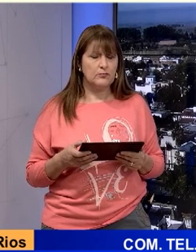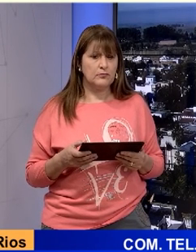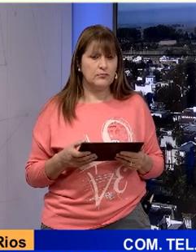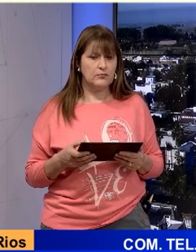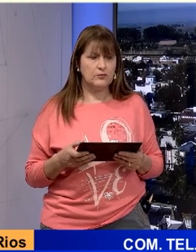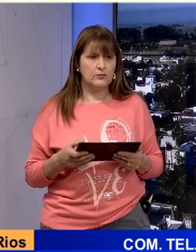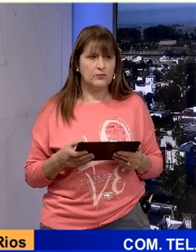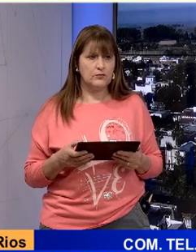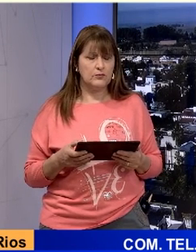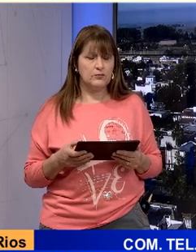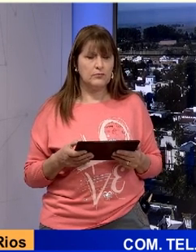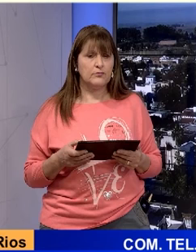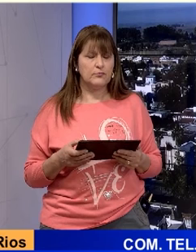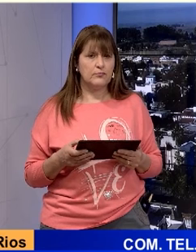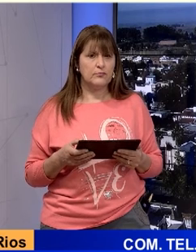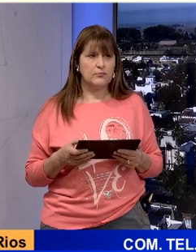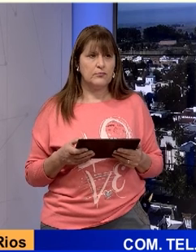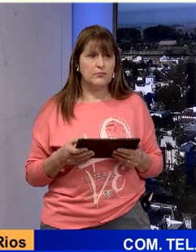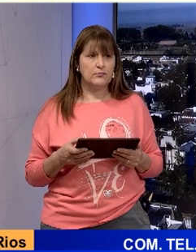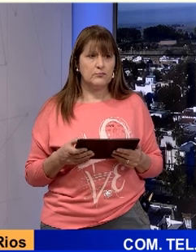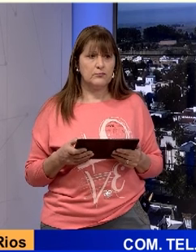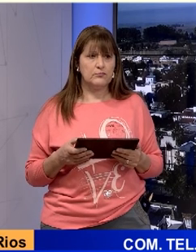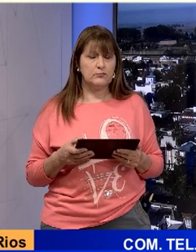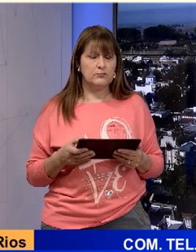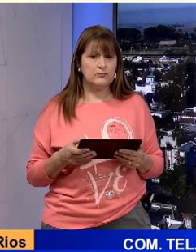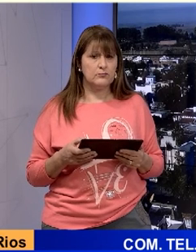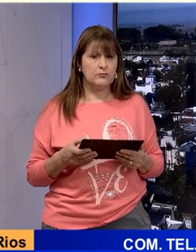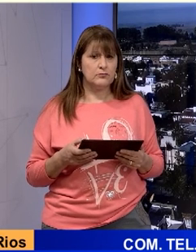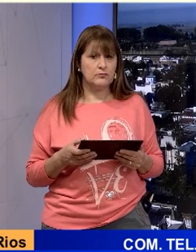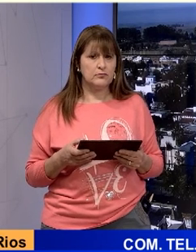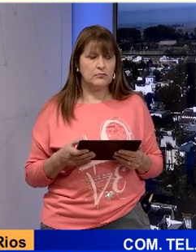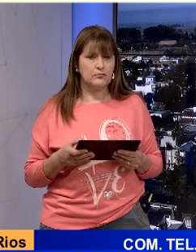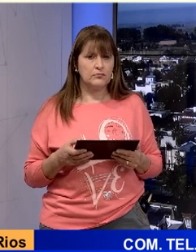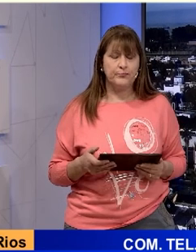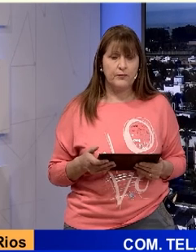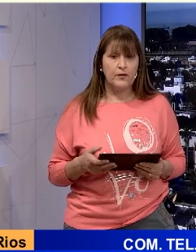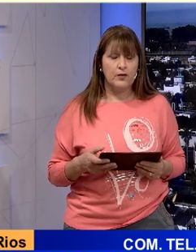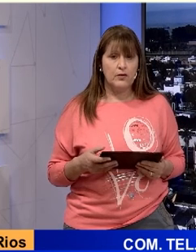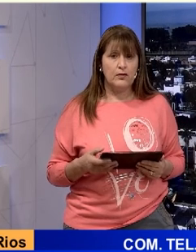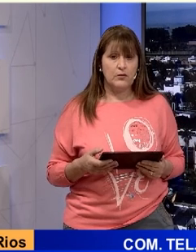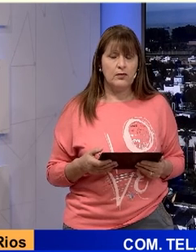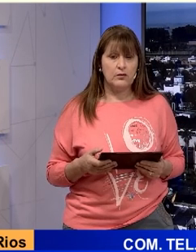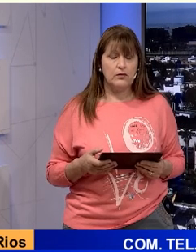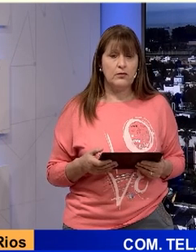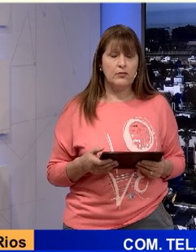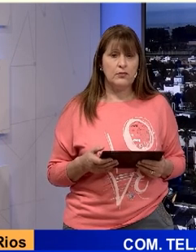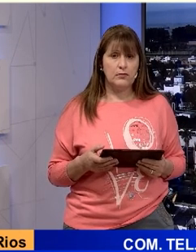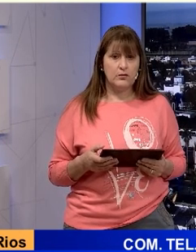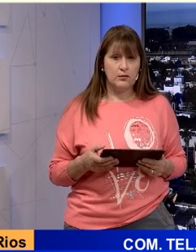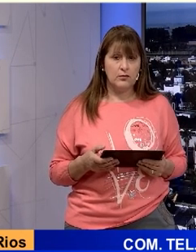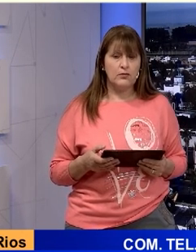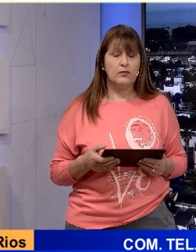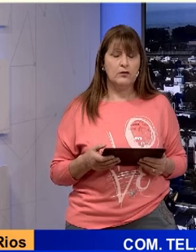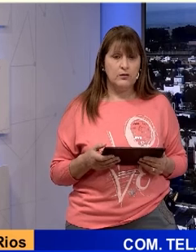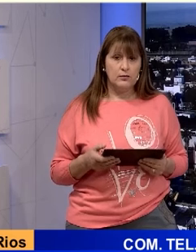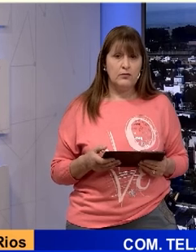de Paraná, y de Paraná, una de las cosas finales respecto a este partido de la Algunas cosas son sonestos, digamos, las